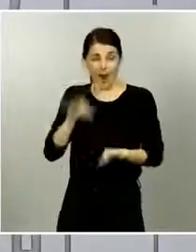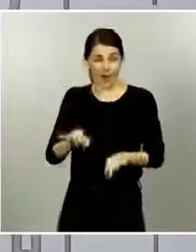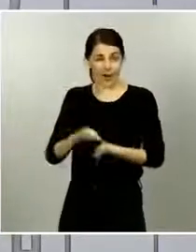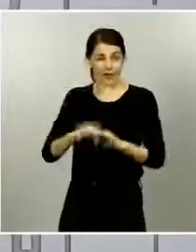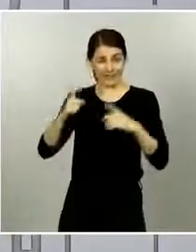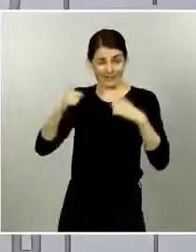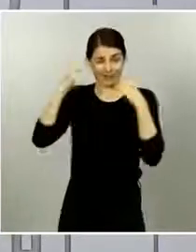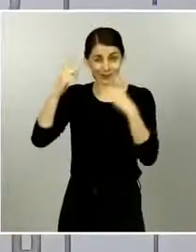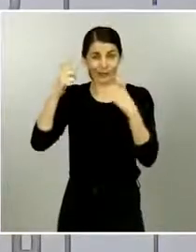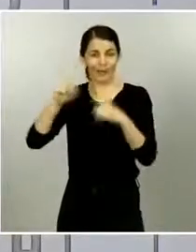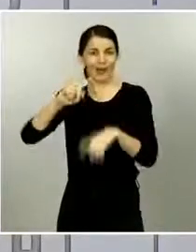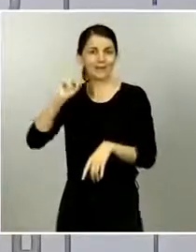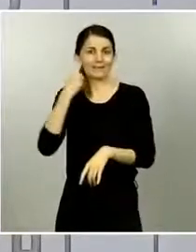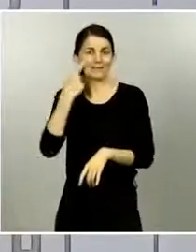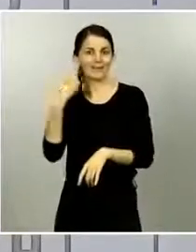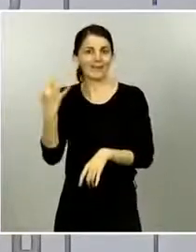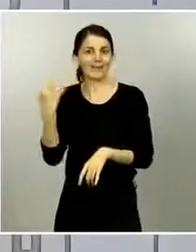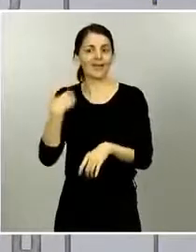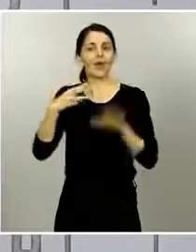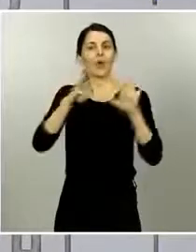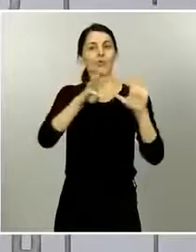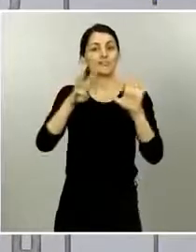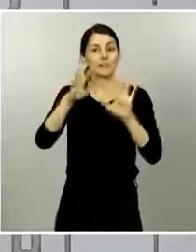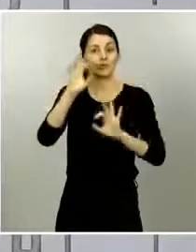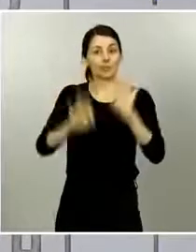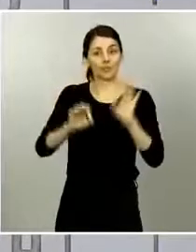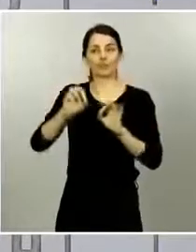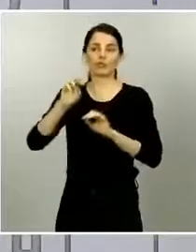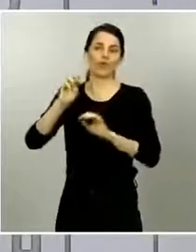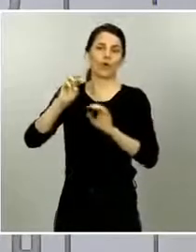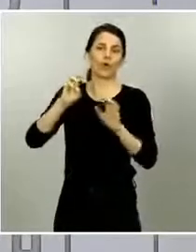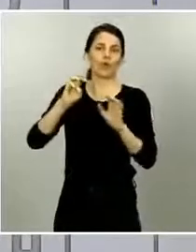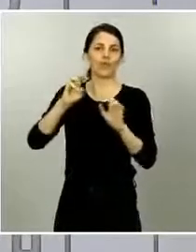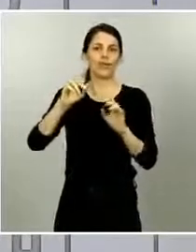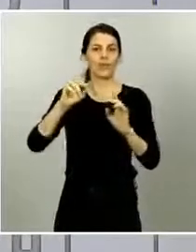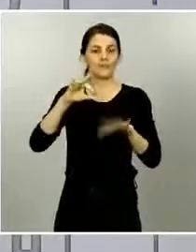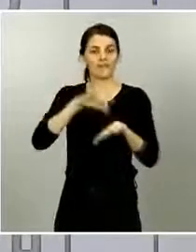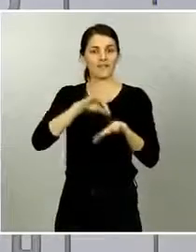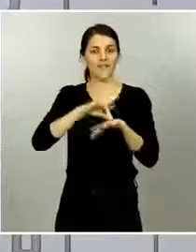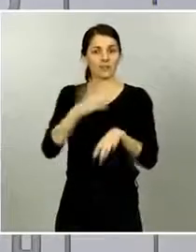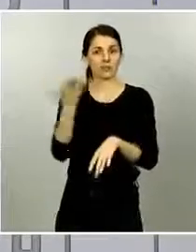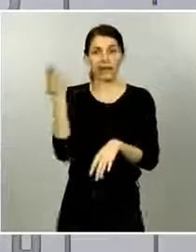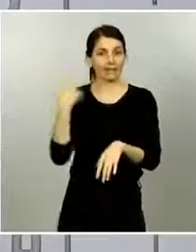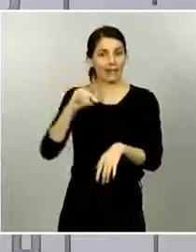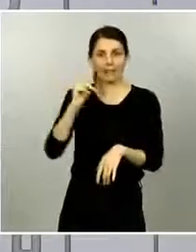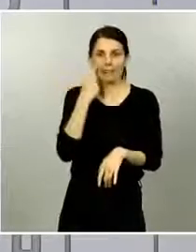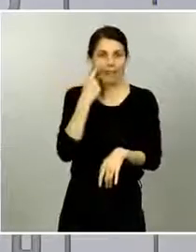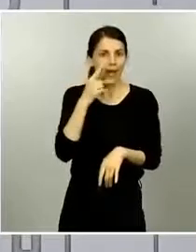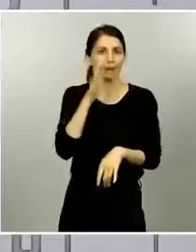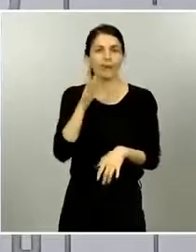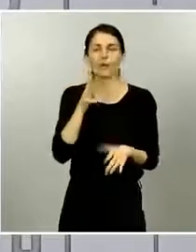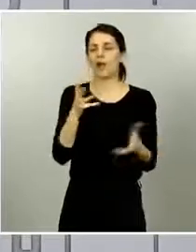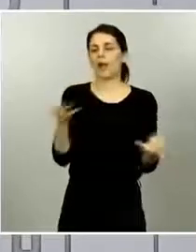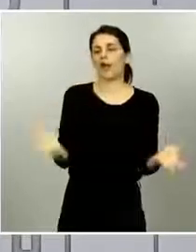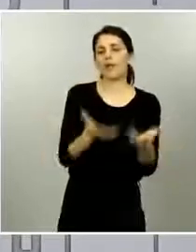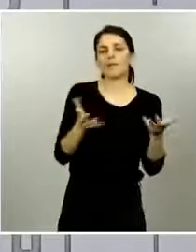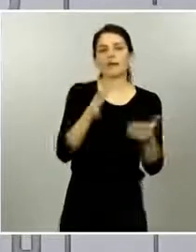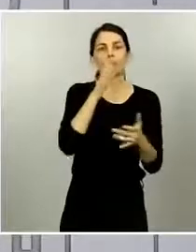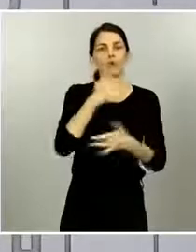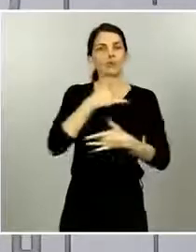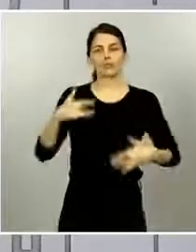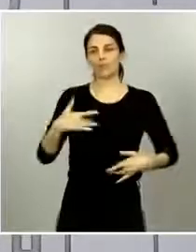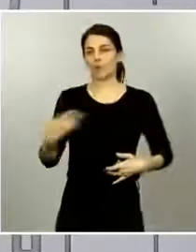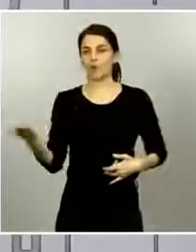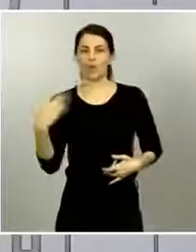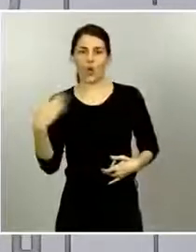o estamos haciendo un sobreesfuerzo por detectar ese 88 89% de casos que no se detectaba antes que eran